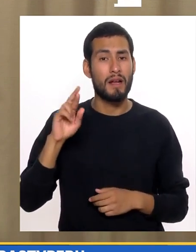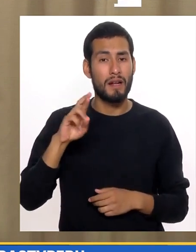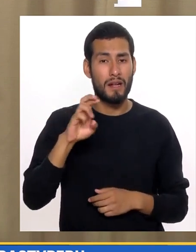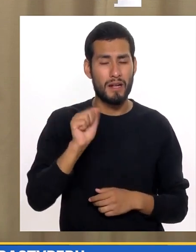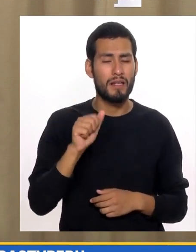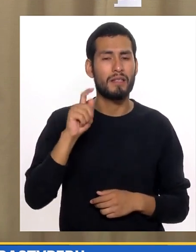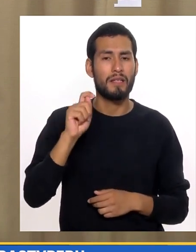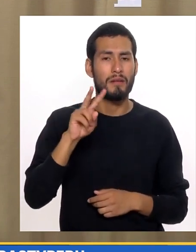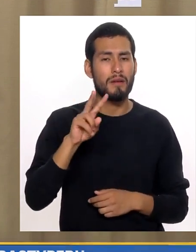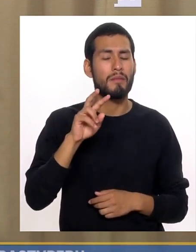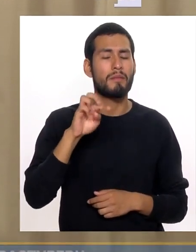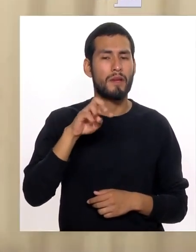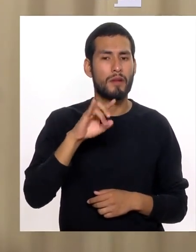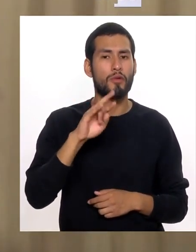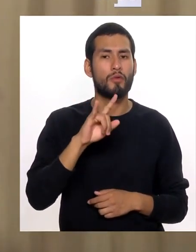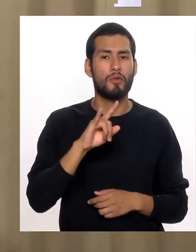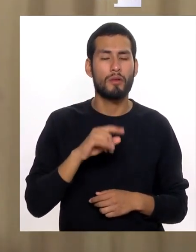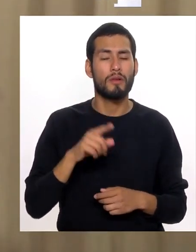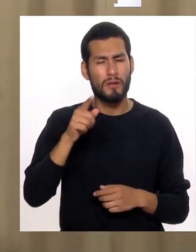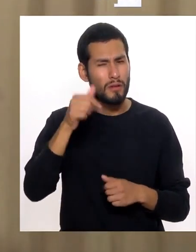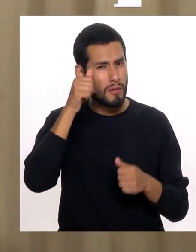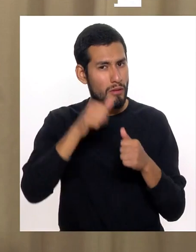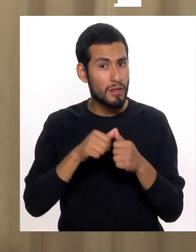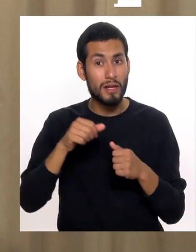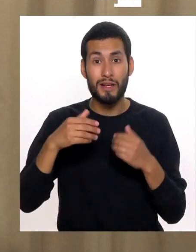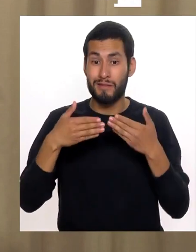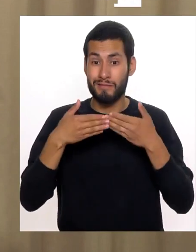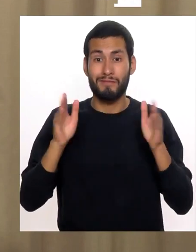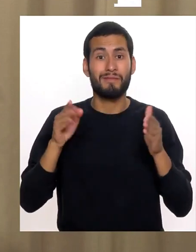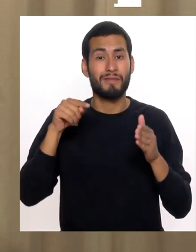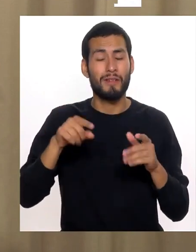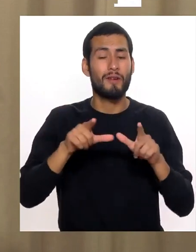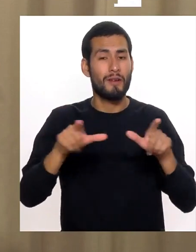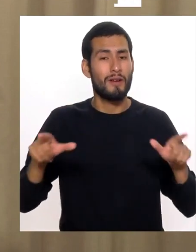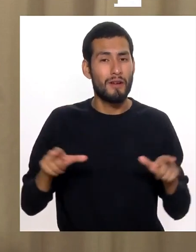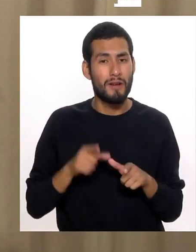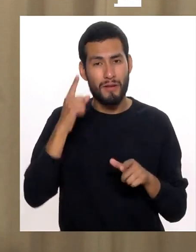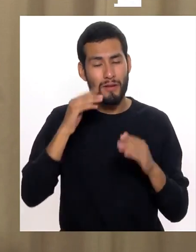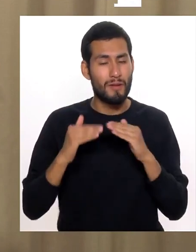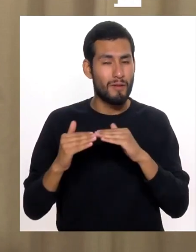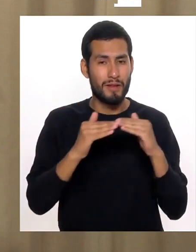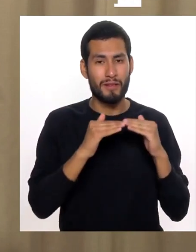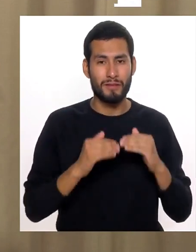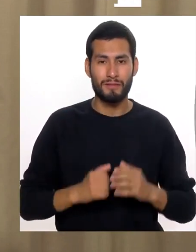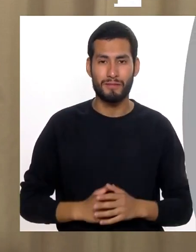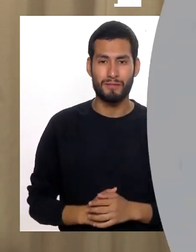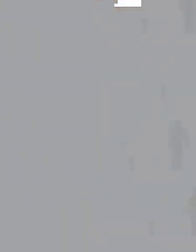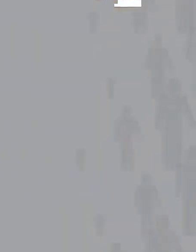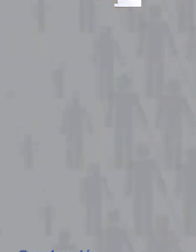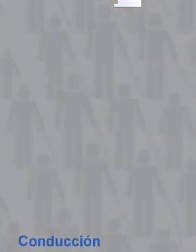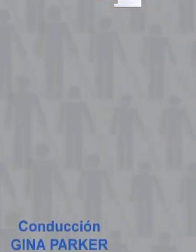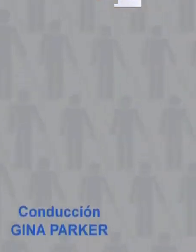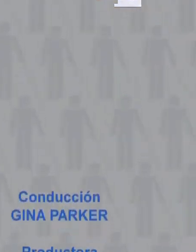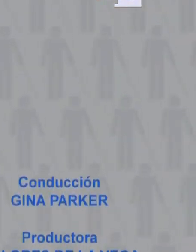Sinbarreras TV Perú Y recuerden Sinbarreras Un espacio Por la igualdad